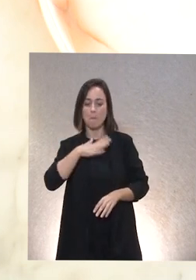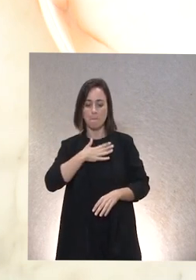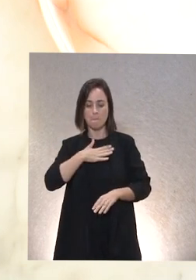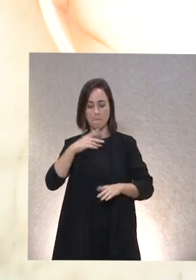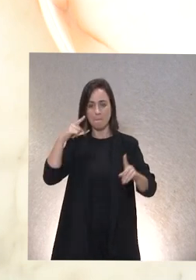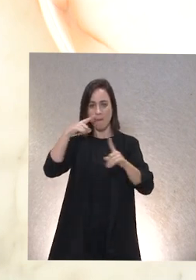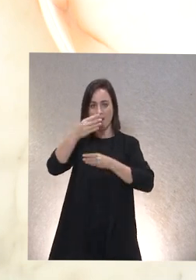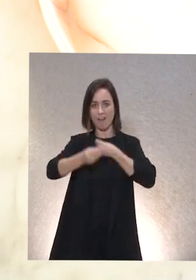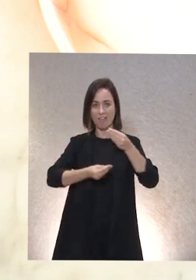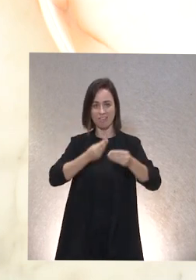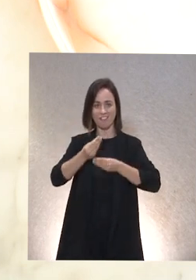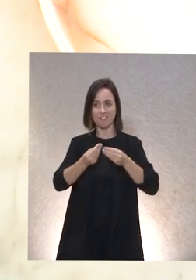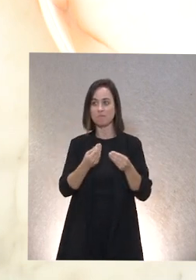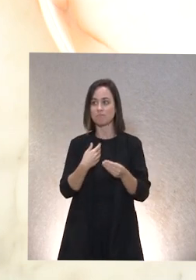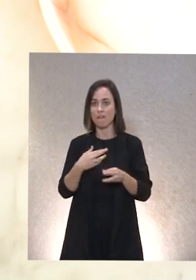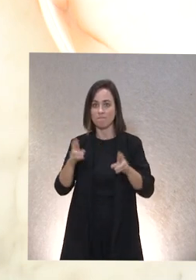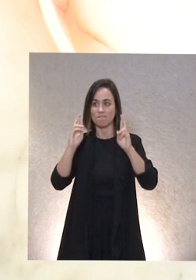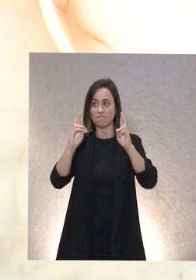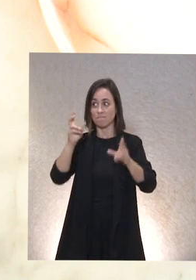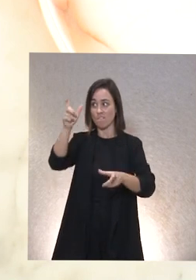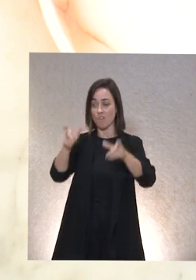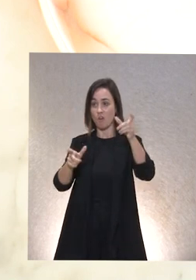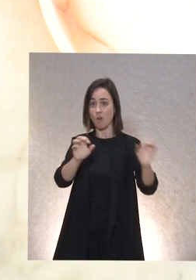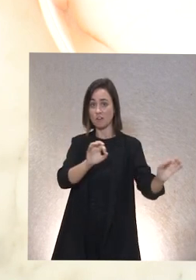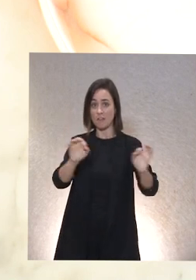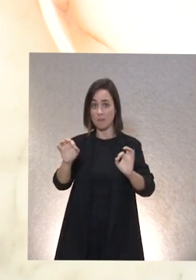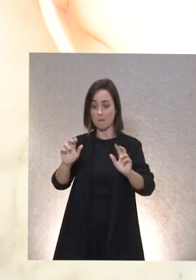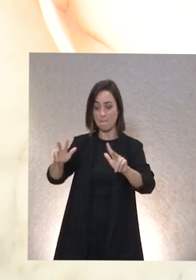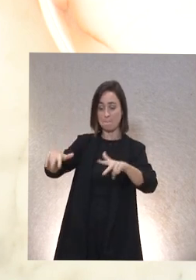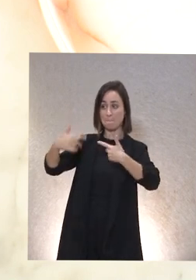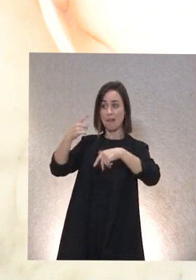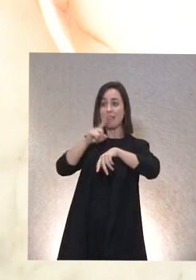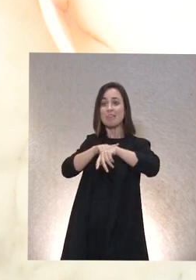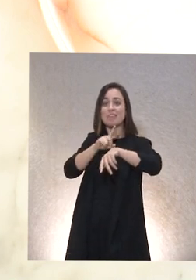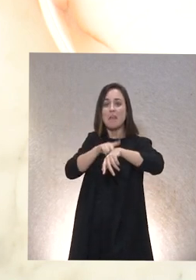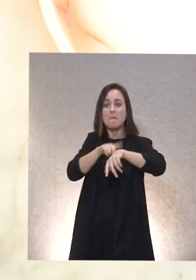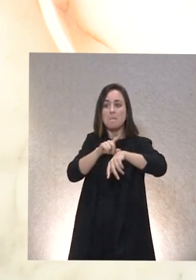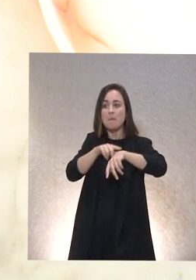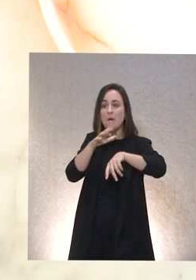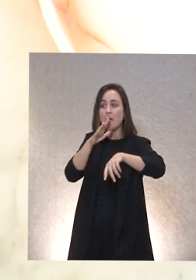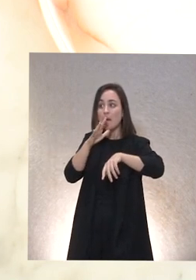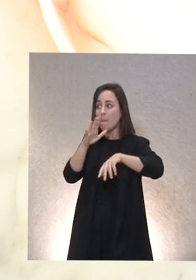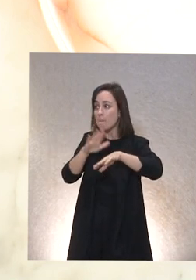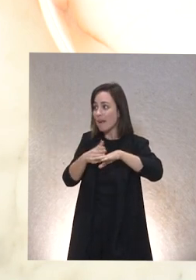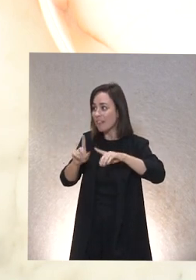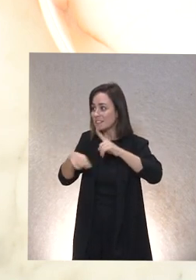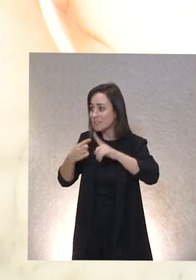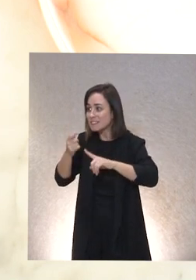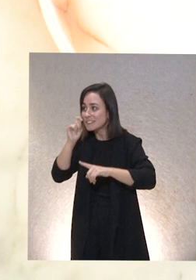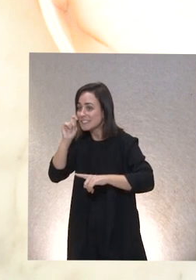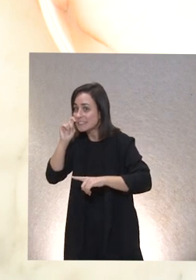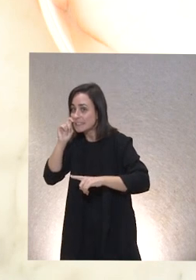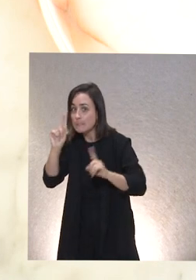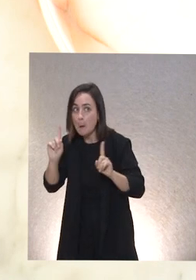organizadores os hayan dejado un poco de tiempo para que descubráis no, me parece a mí que no pues